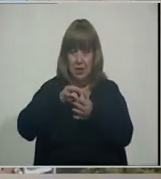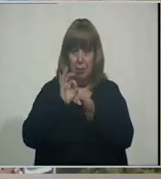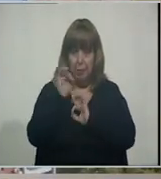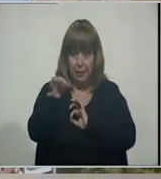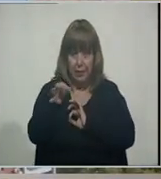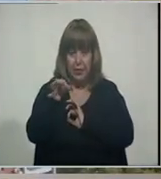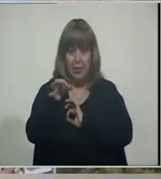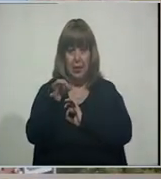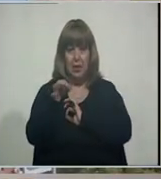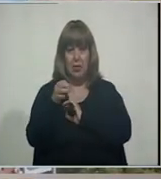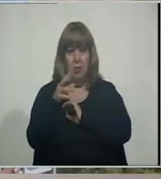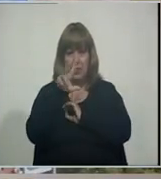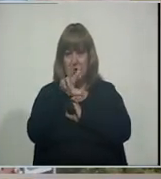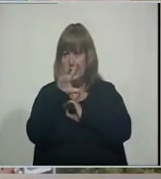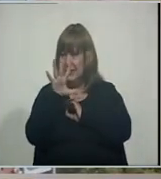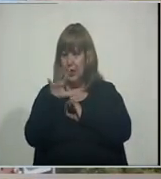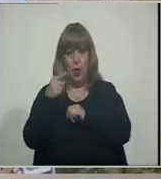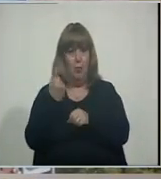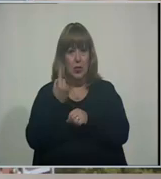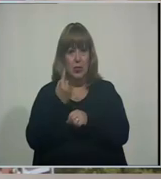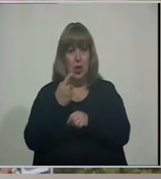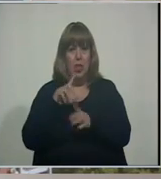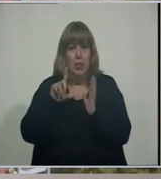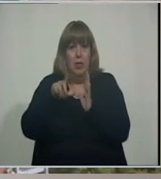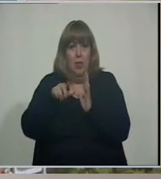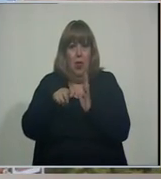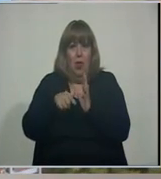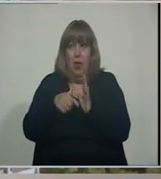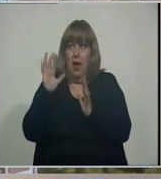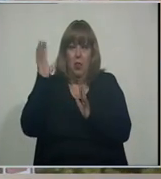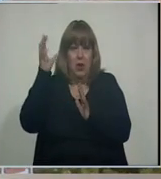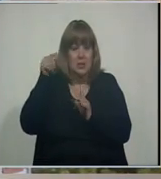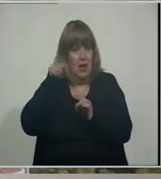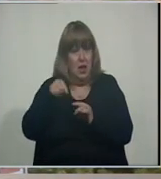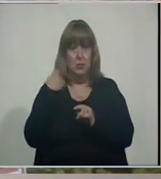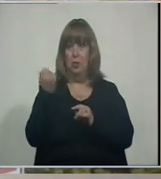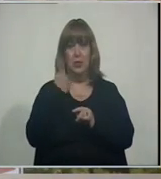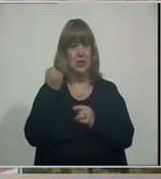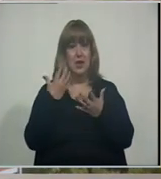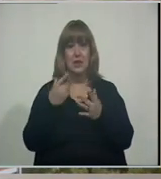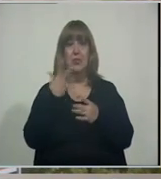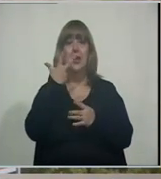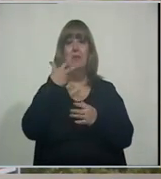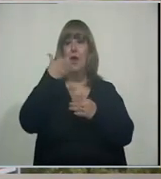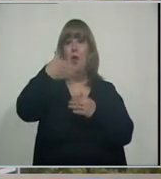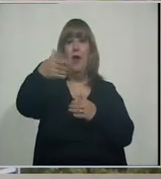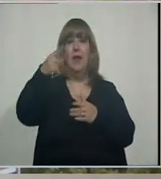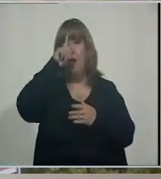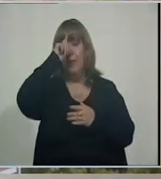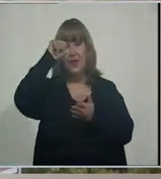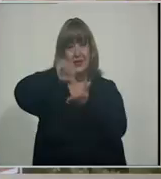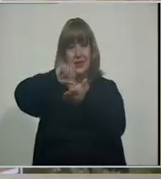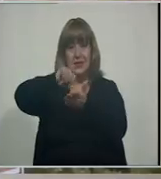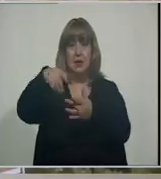minutos Una ambulancia Estos son Elementos que hay que Porque si a tres cuadras Del Hospital Central Demoramos